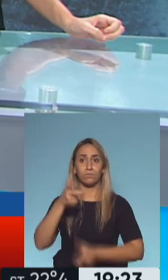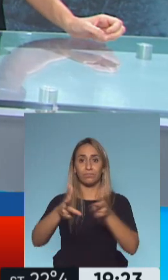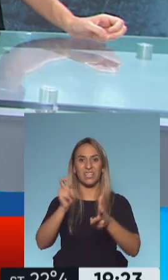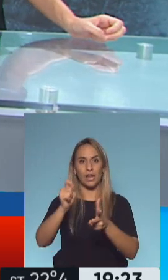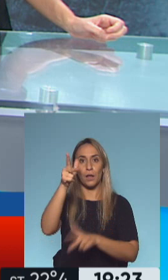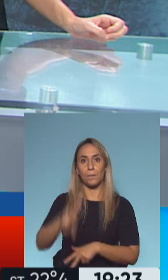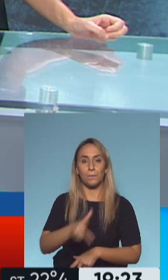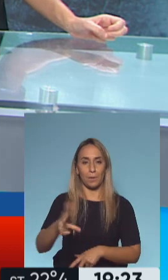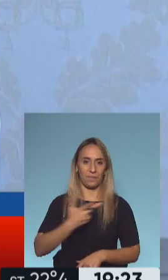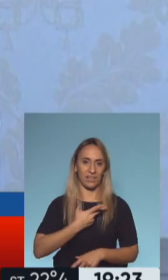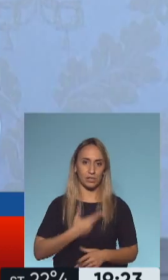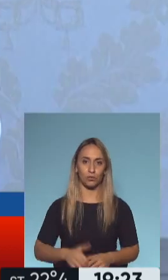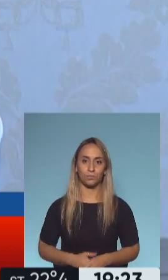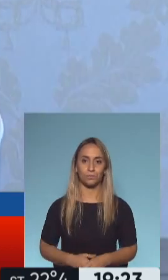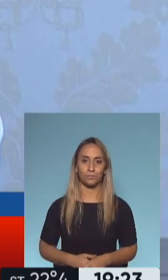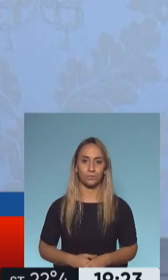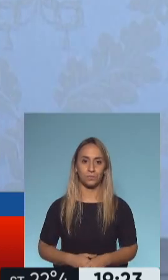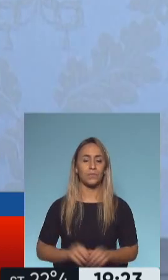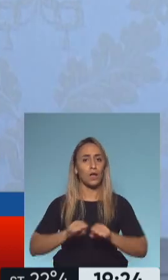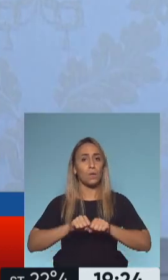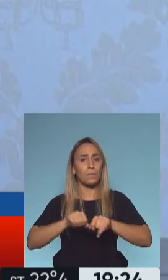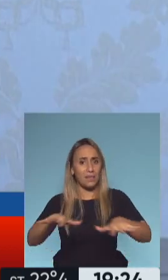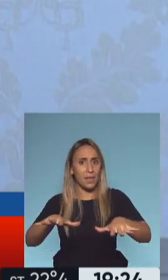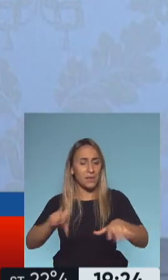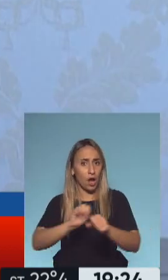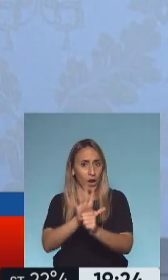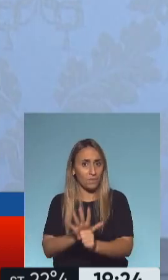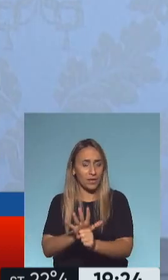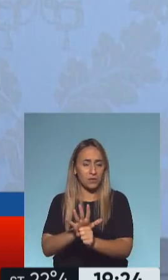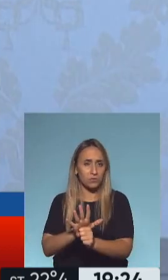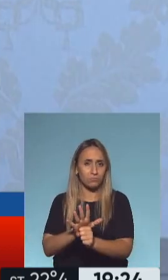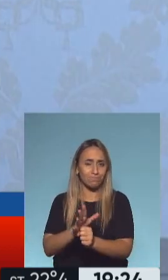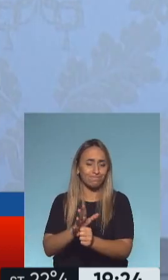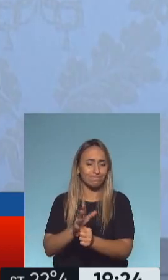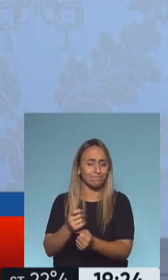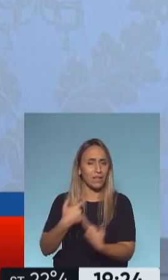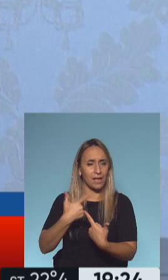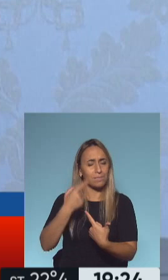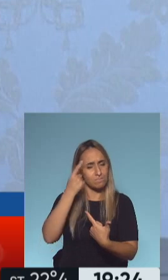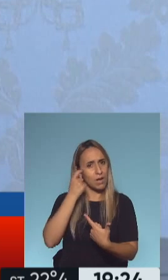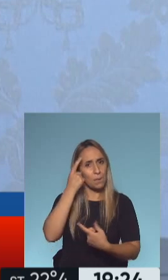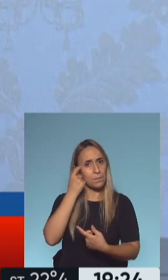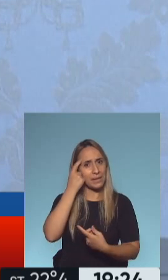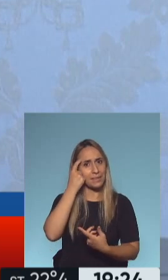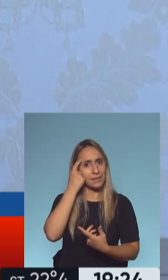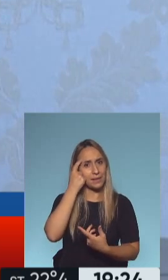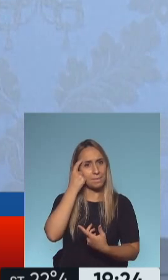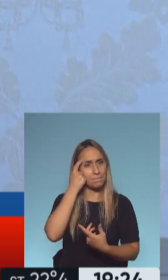podemos escucharlo. Sí, por favor. La pandemia del COVID nos ha enseñado esta